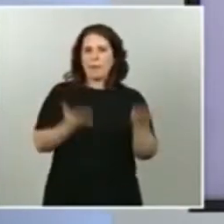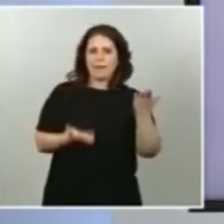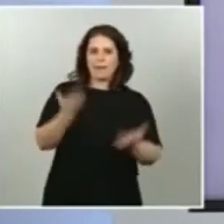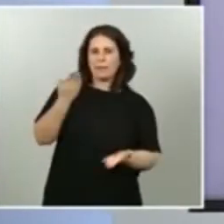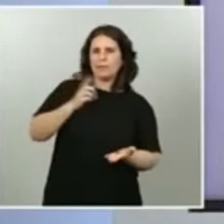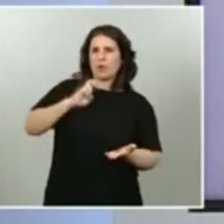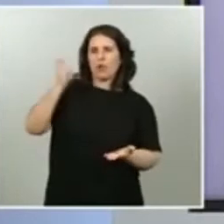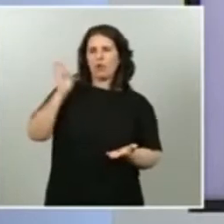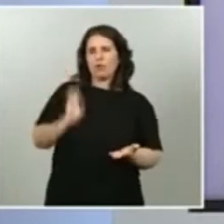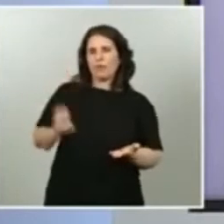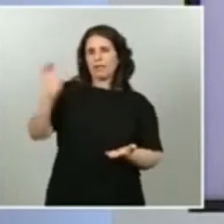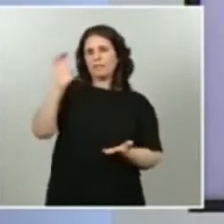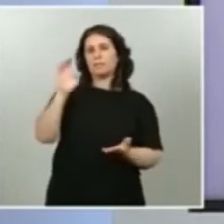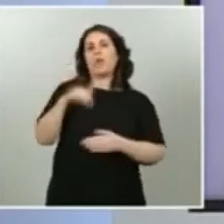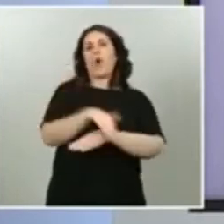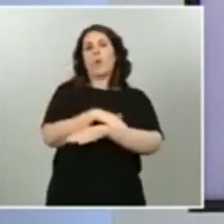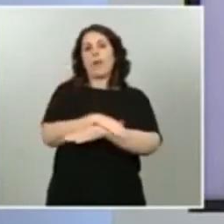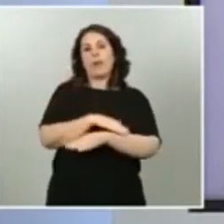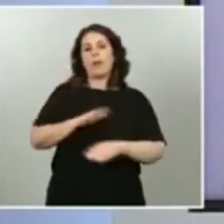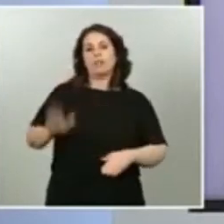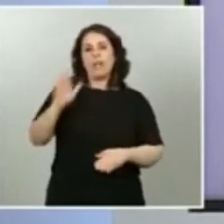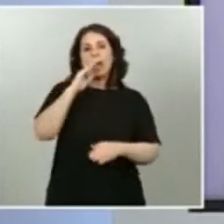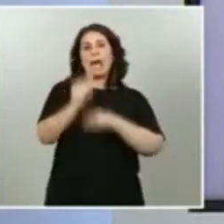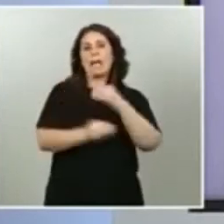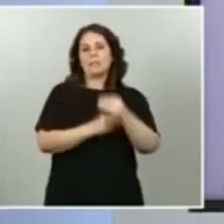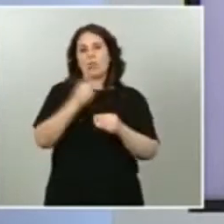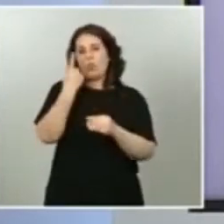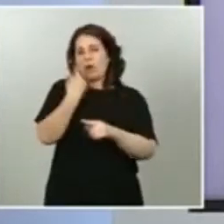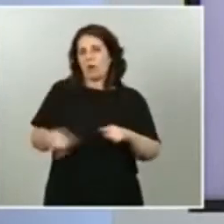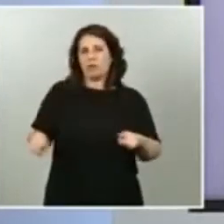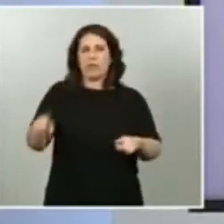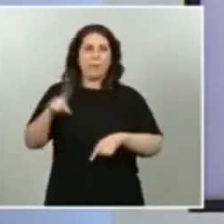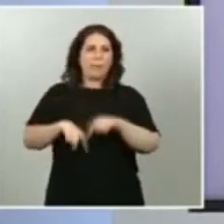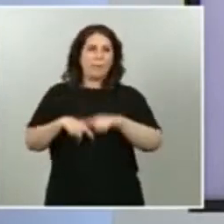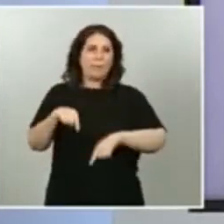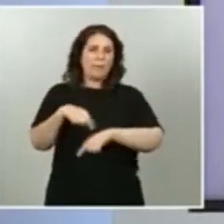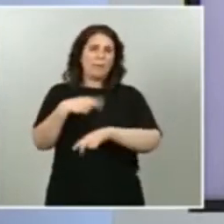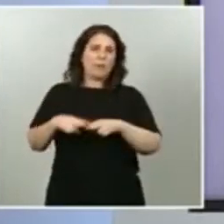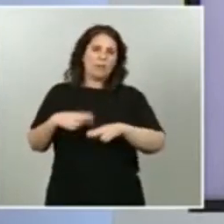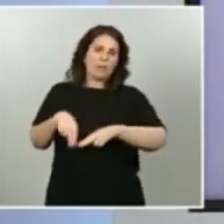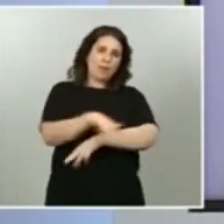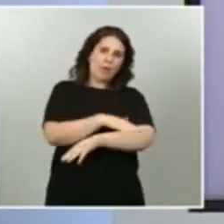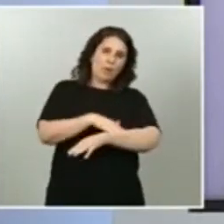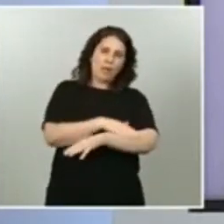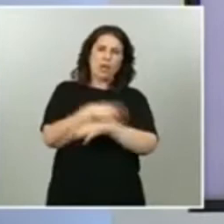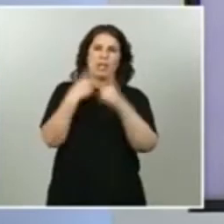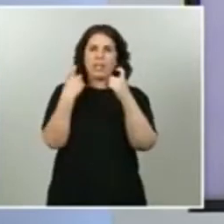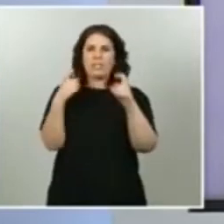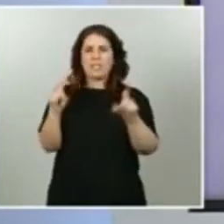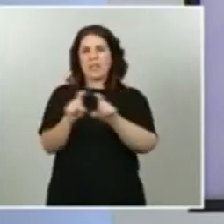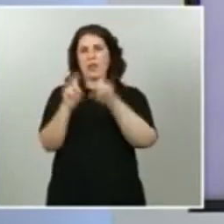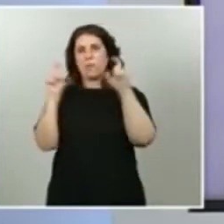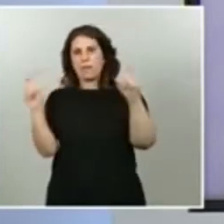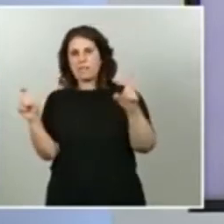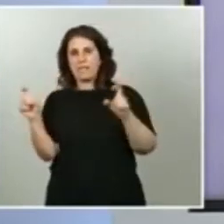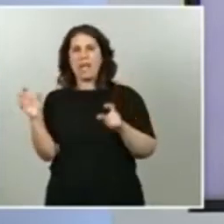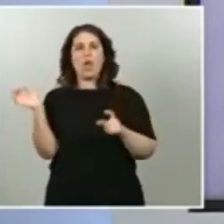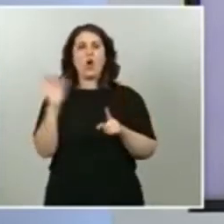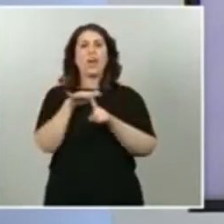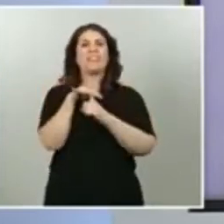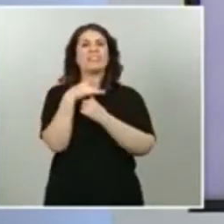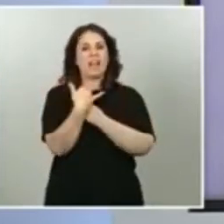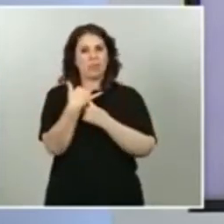función también de la política del gobierno, de la necesidad de la compañía, de las necesidades y del estado de la compañía también.